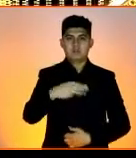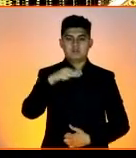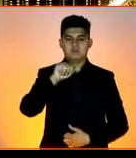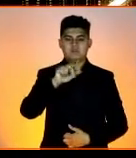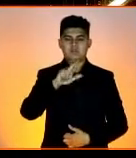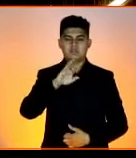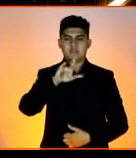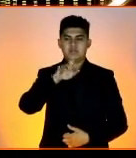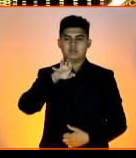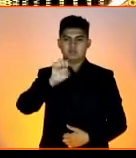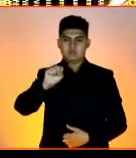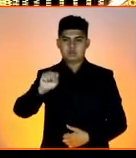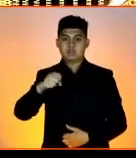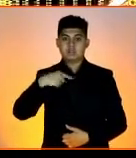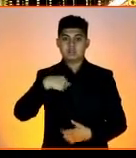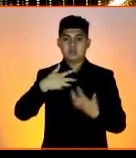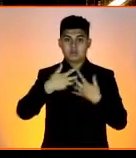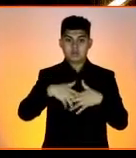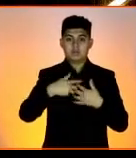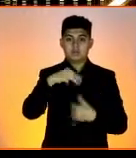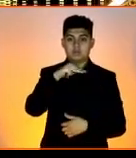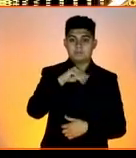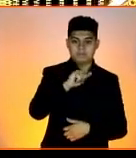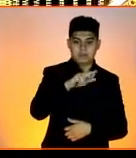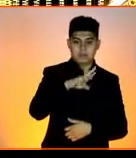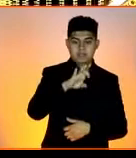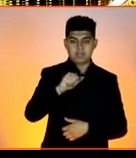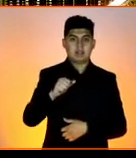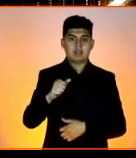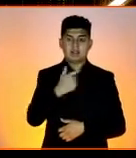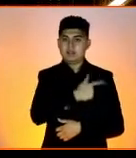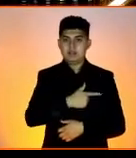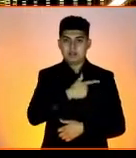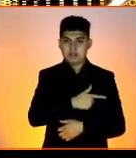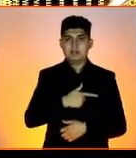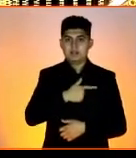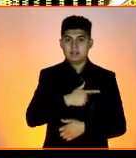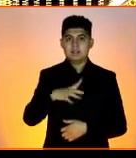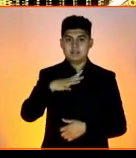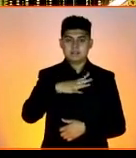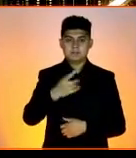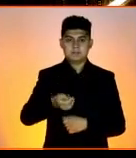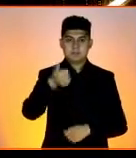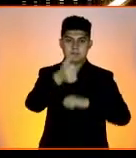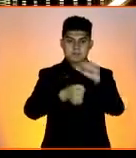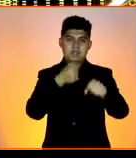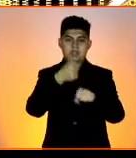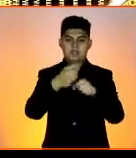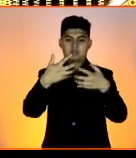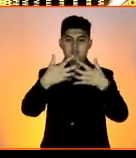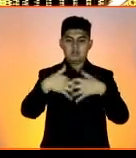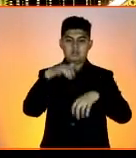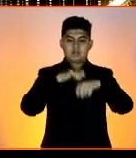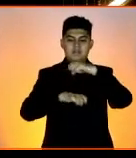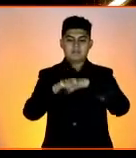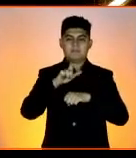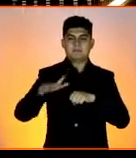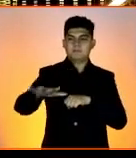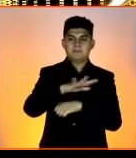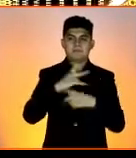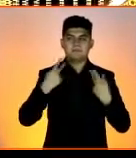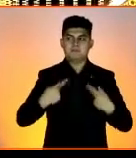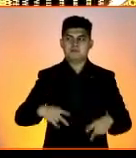Luisa Llebra, soy de la empresa Mineral Encantada Fibra Yeste y llevamos nuestro primer año como Empresa Socialmente